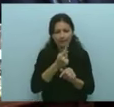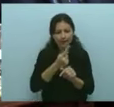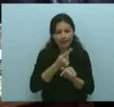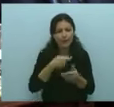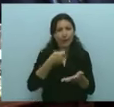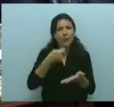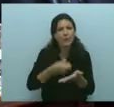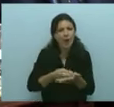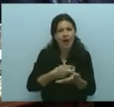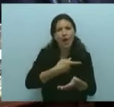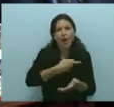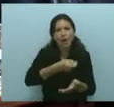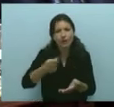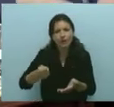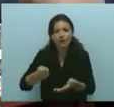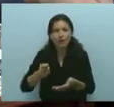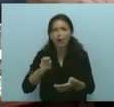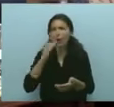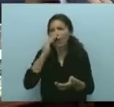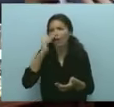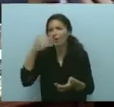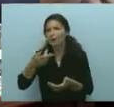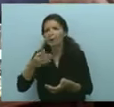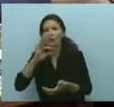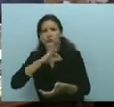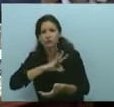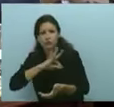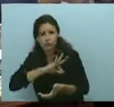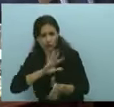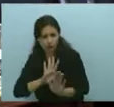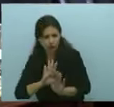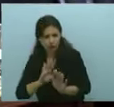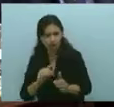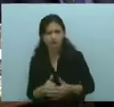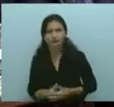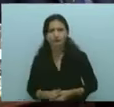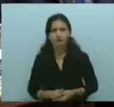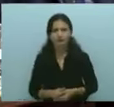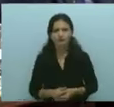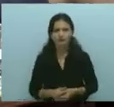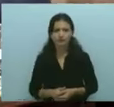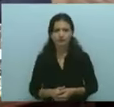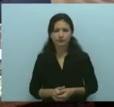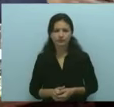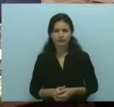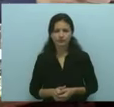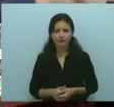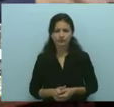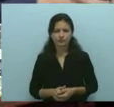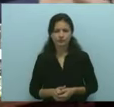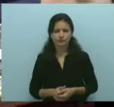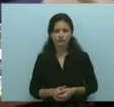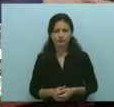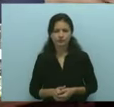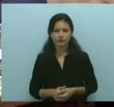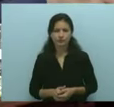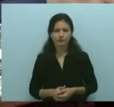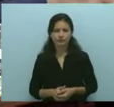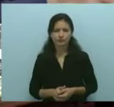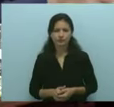contribución con el nuevo monto que hace el empleador. De manera que es de toda razonabilidad